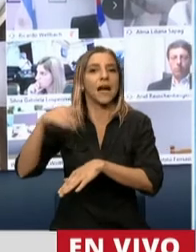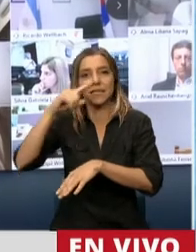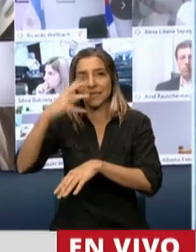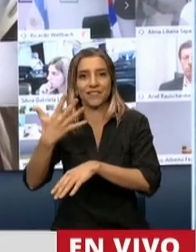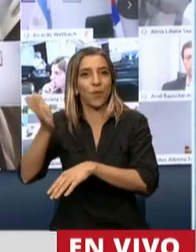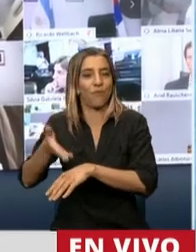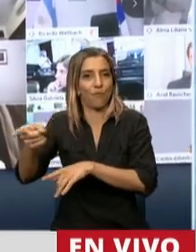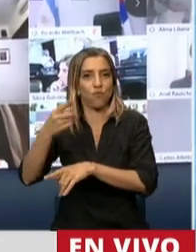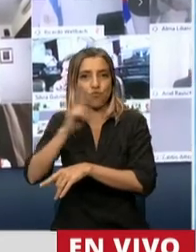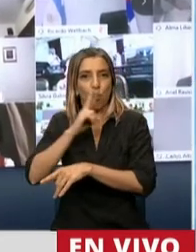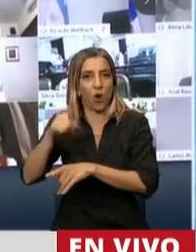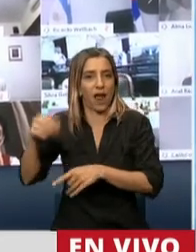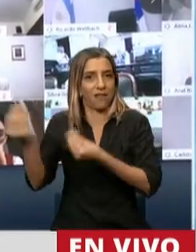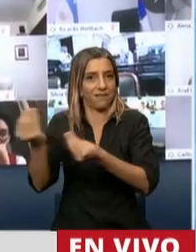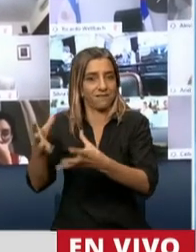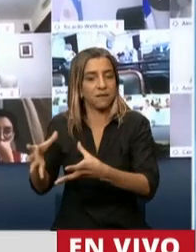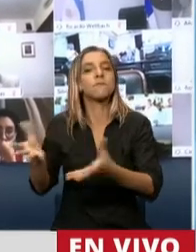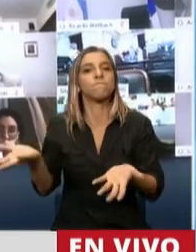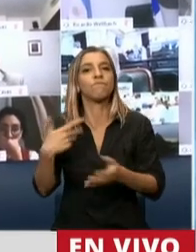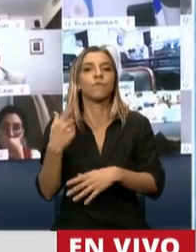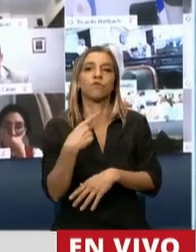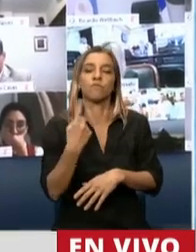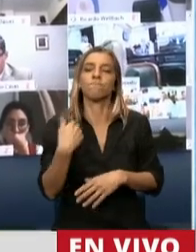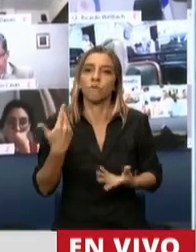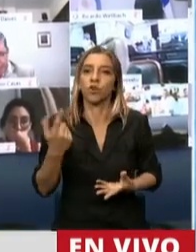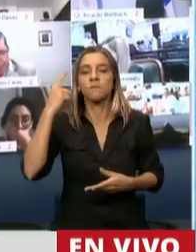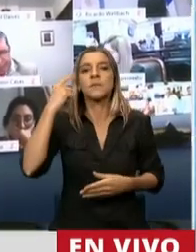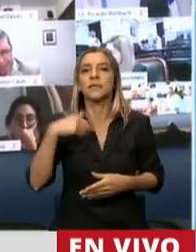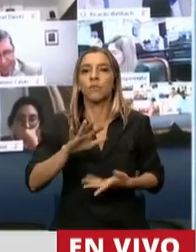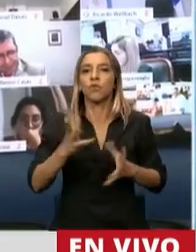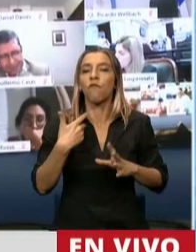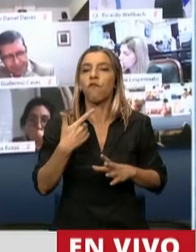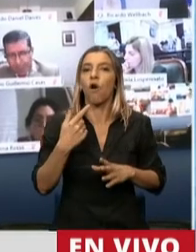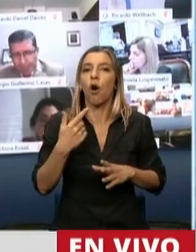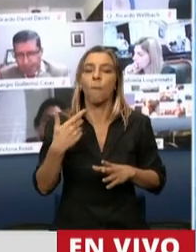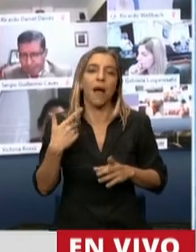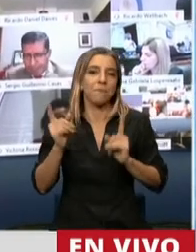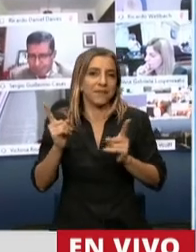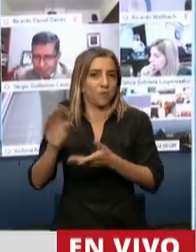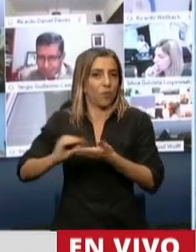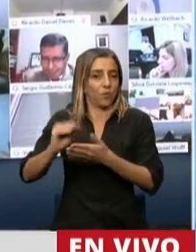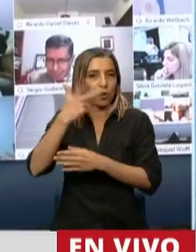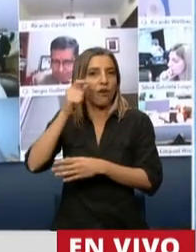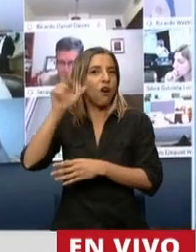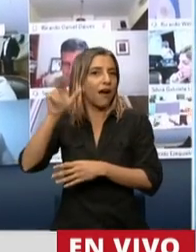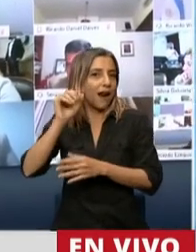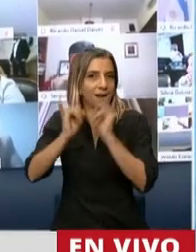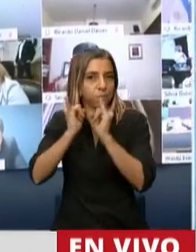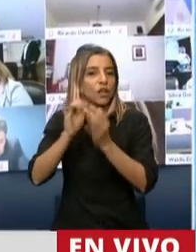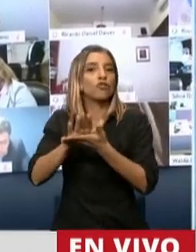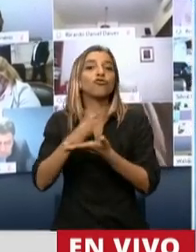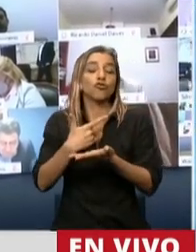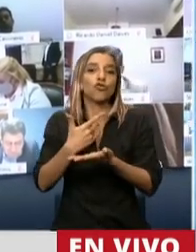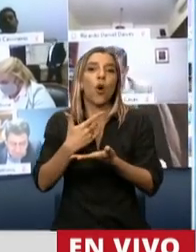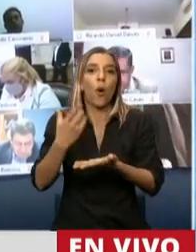mujeres. Por eso el aumento de la promoción que mencionaba el diputado Heller, si se